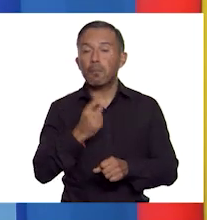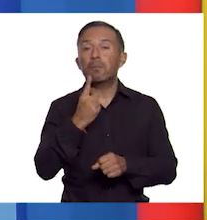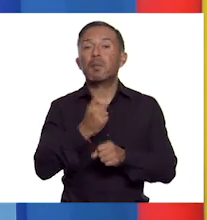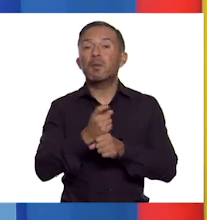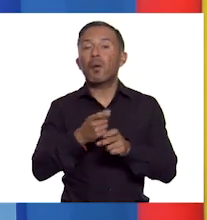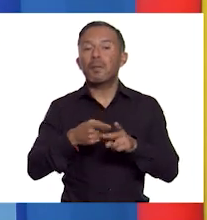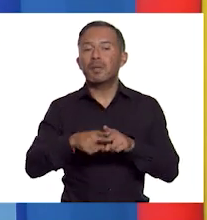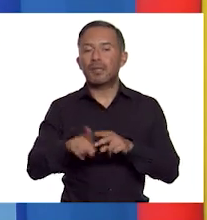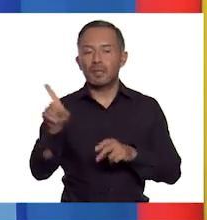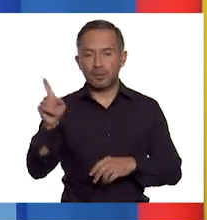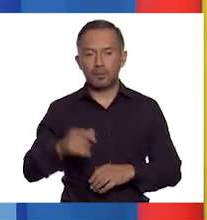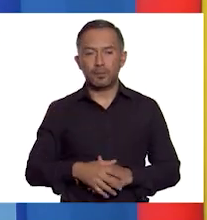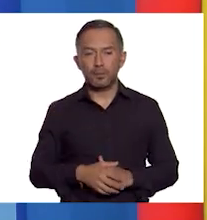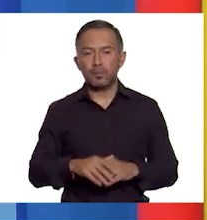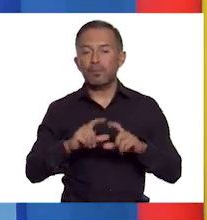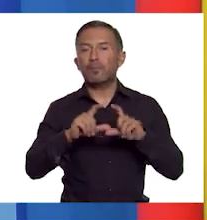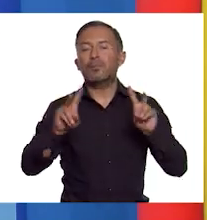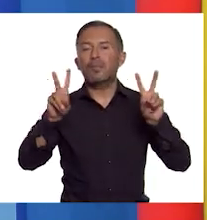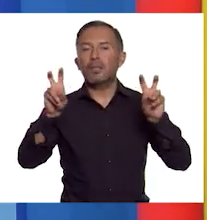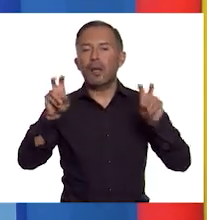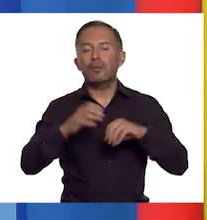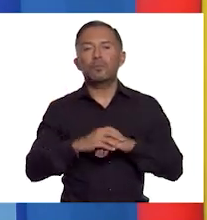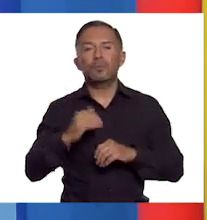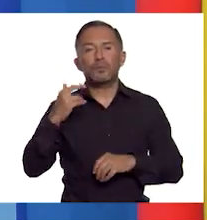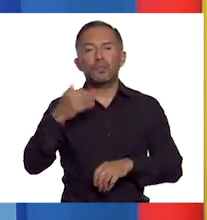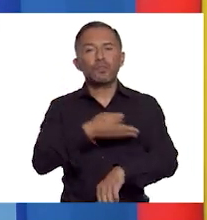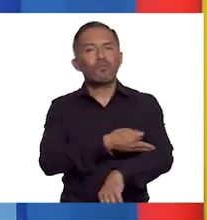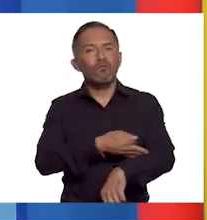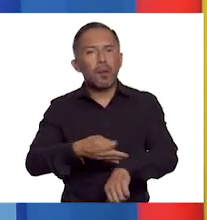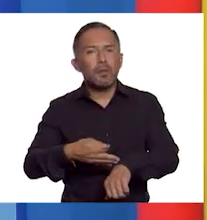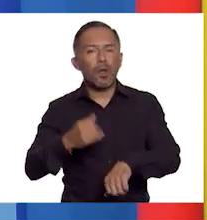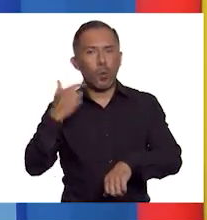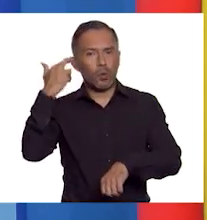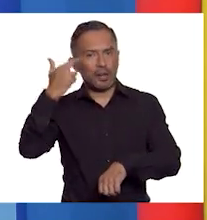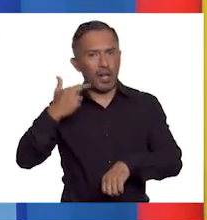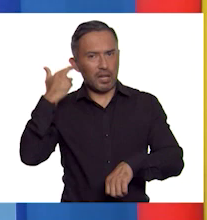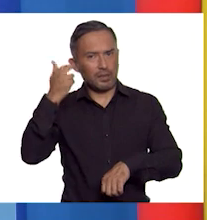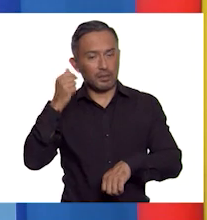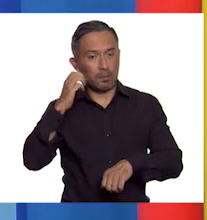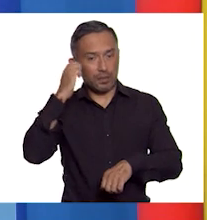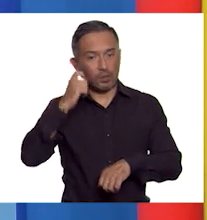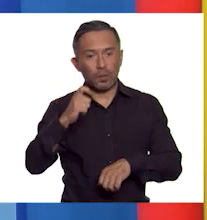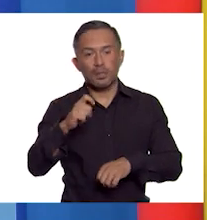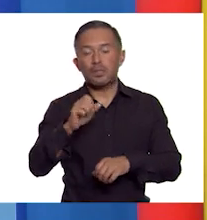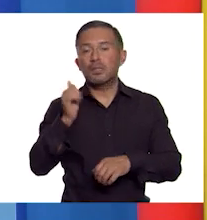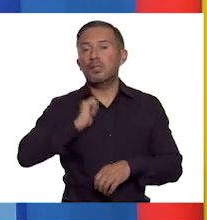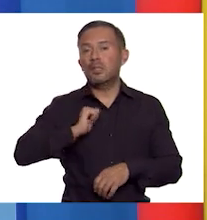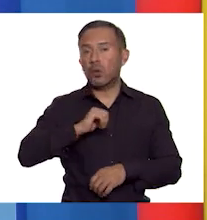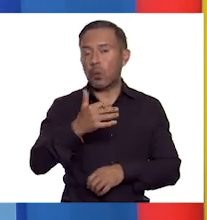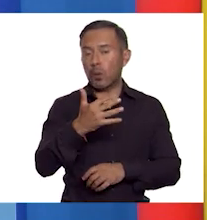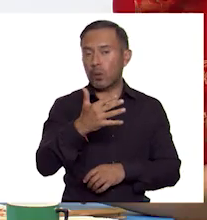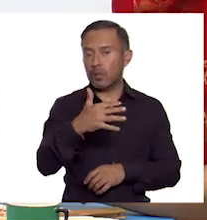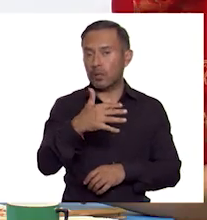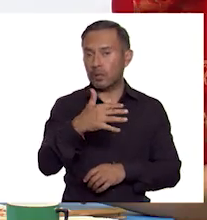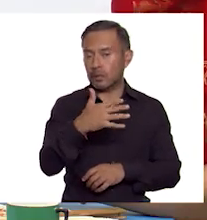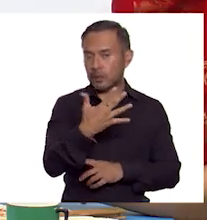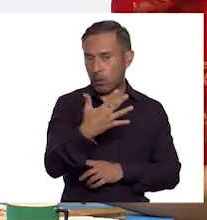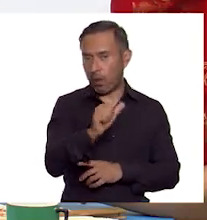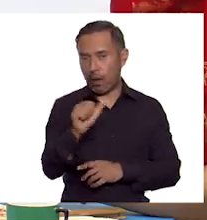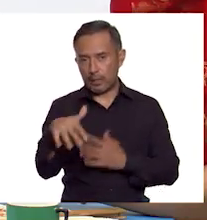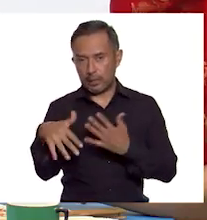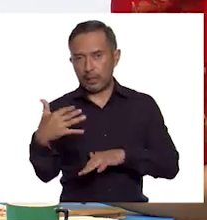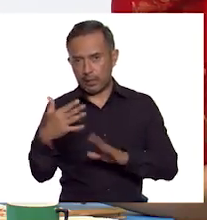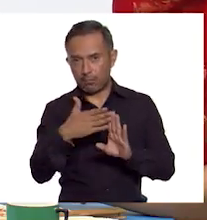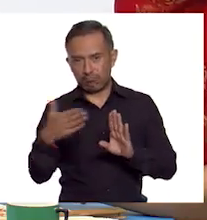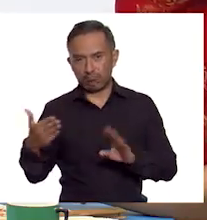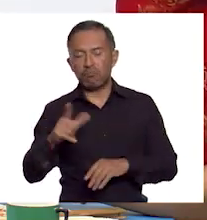Dinastías e imperios durante el siglo V al XV. Luego, iremos sobreponiendo los territorios ocupados por las